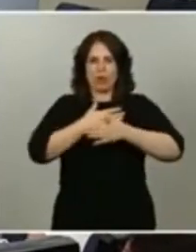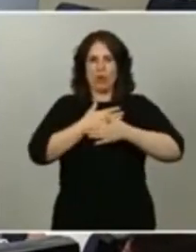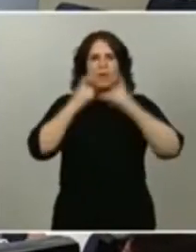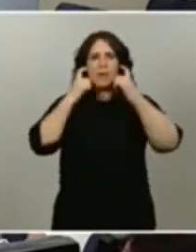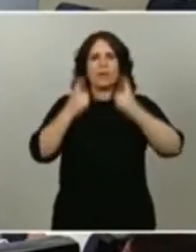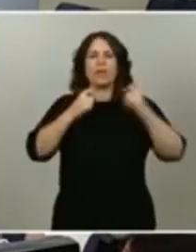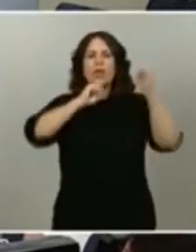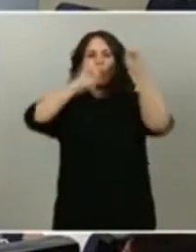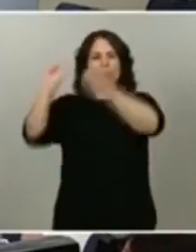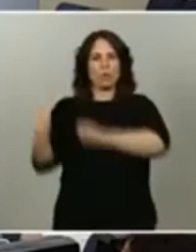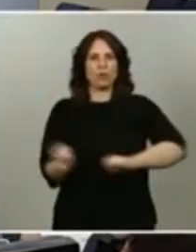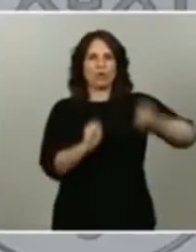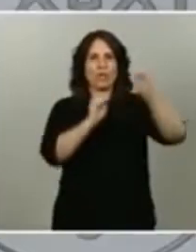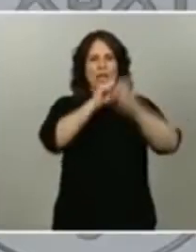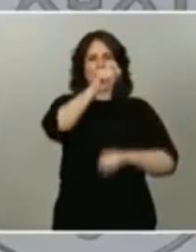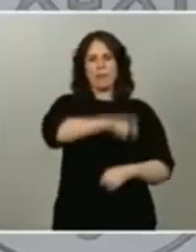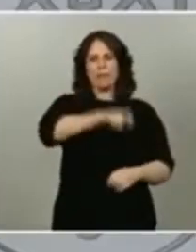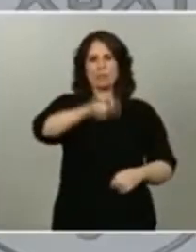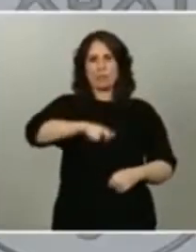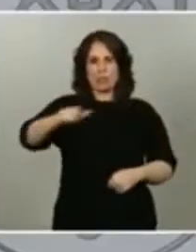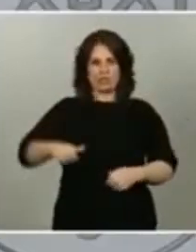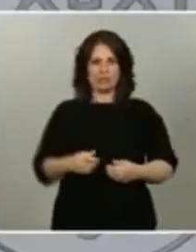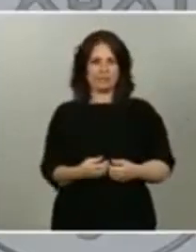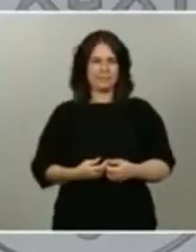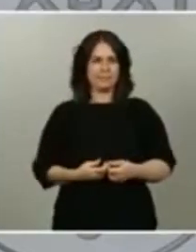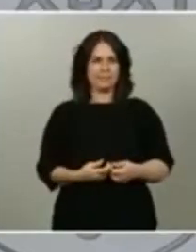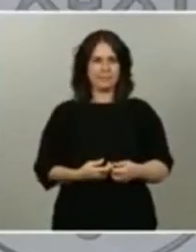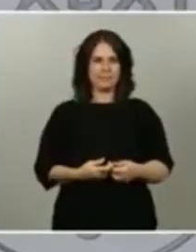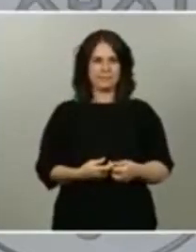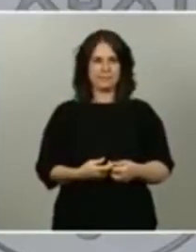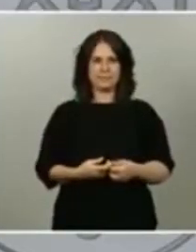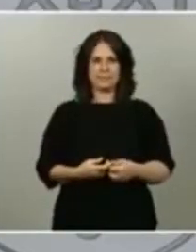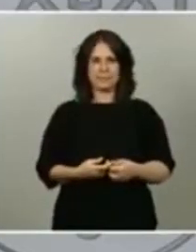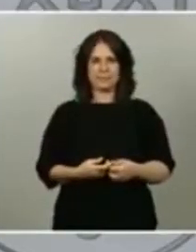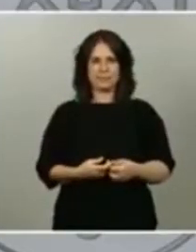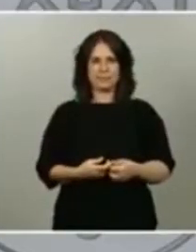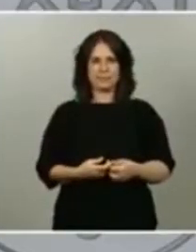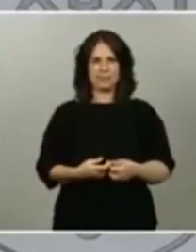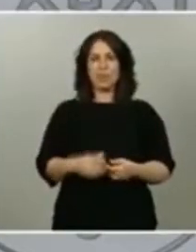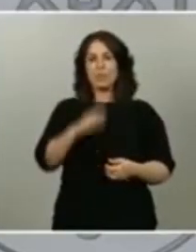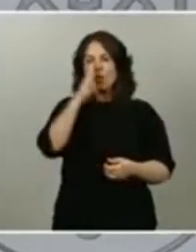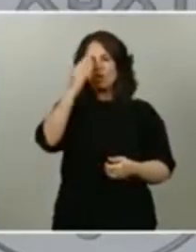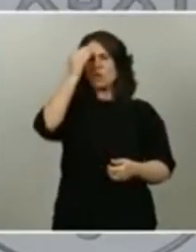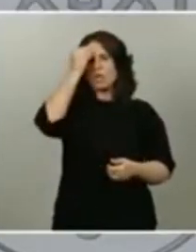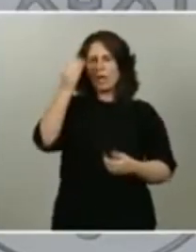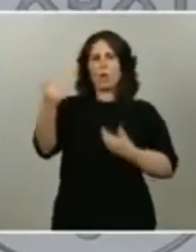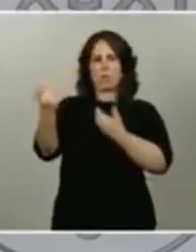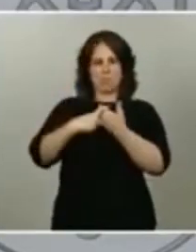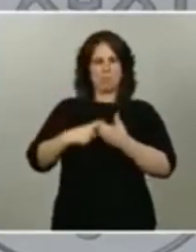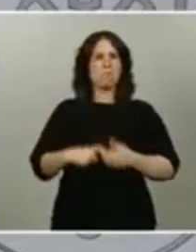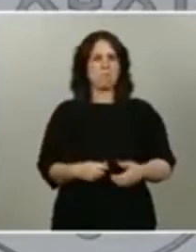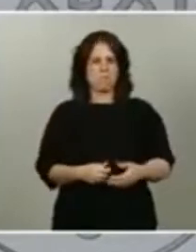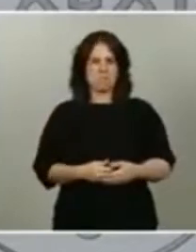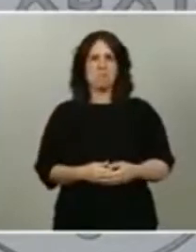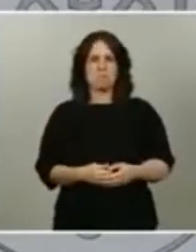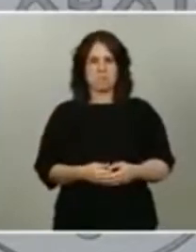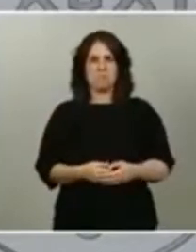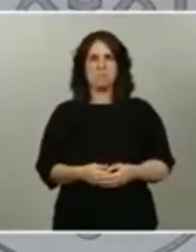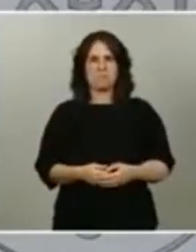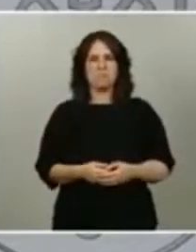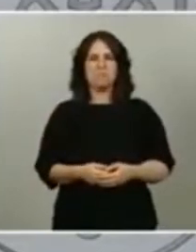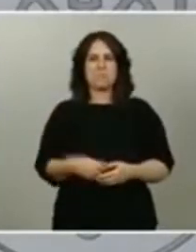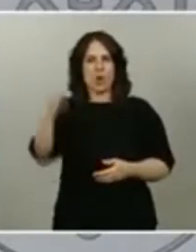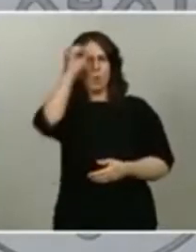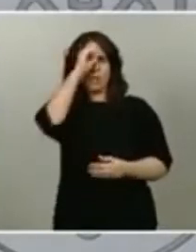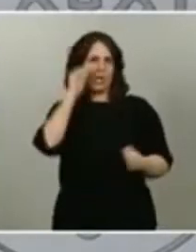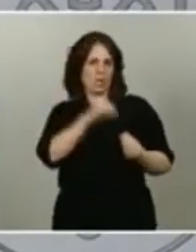todo a las personas más vulnerables así que quiero pensar que sí está en esa mayoría y que dependiendo de los elementos que